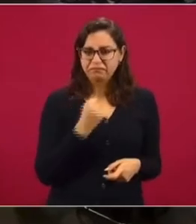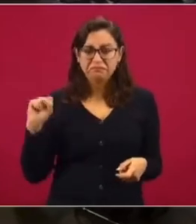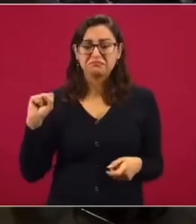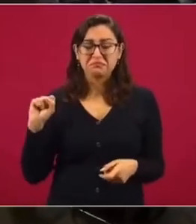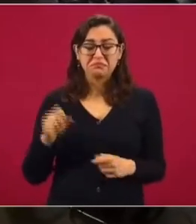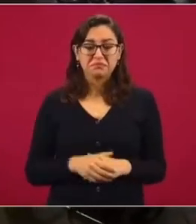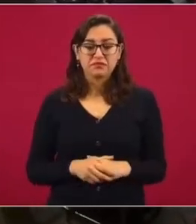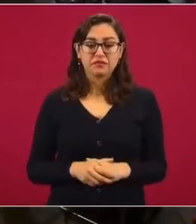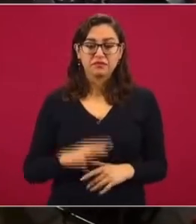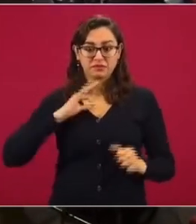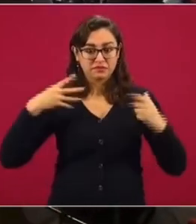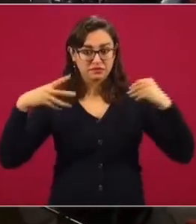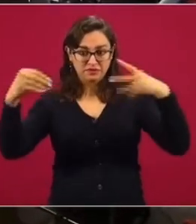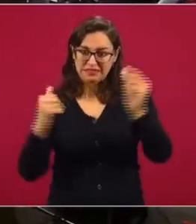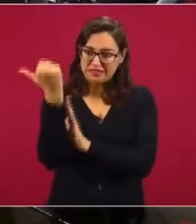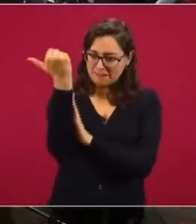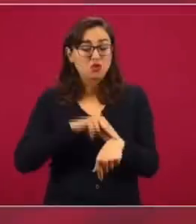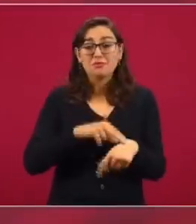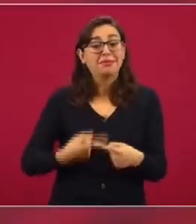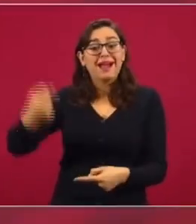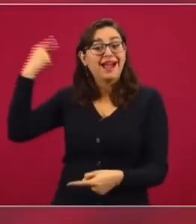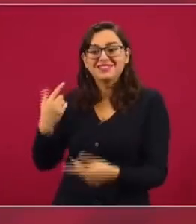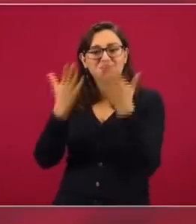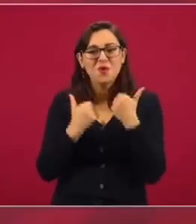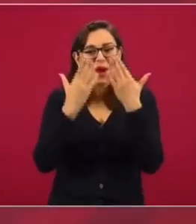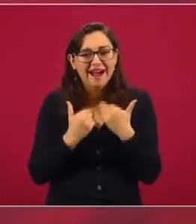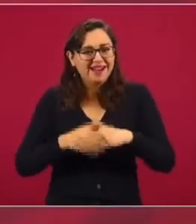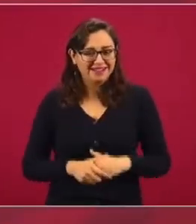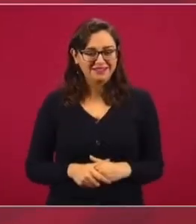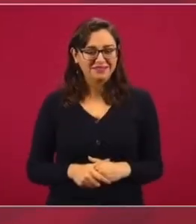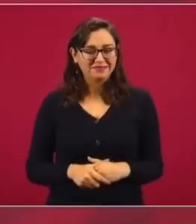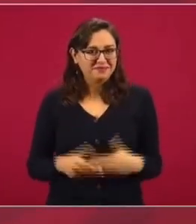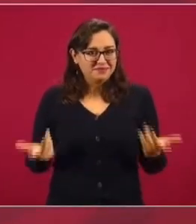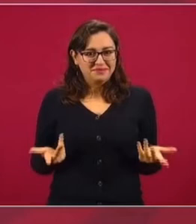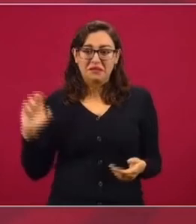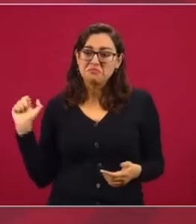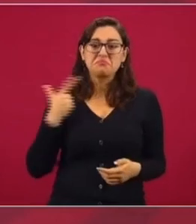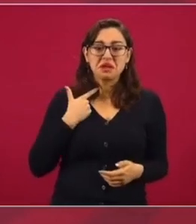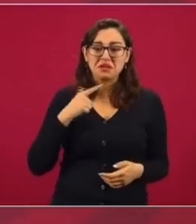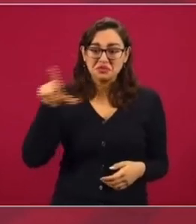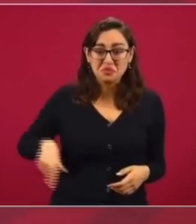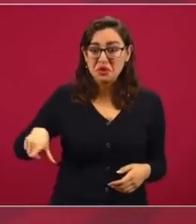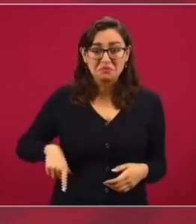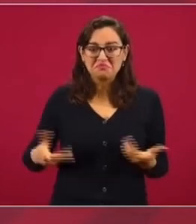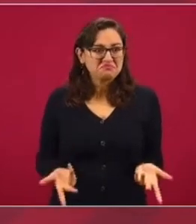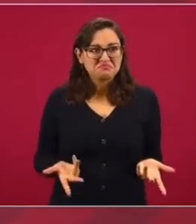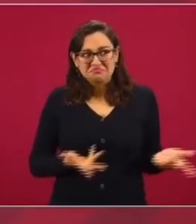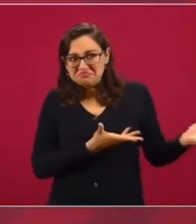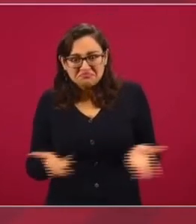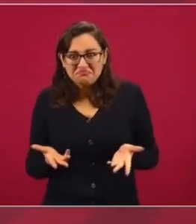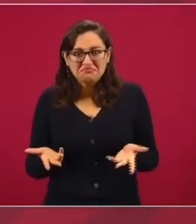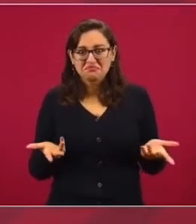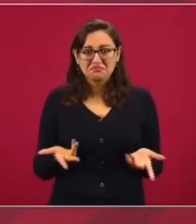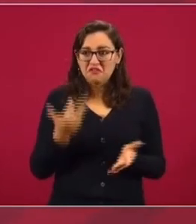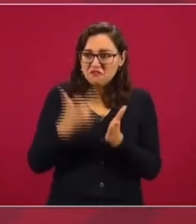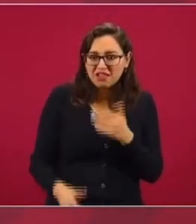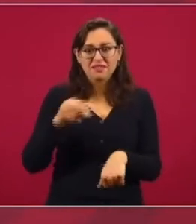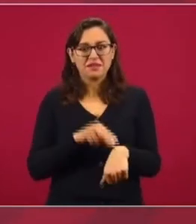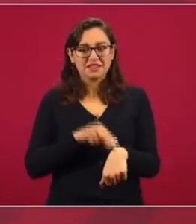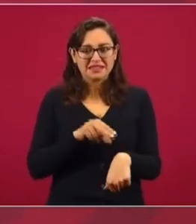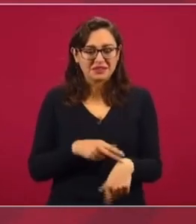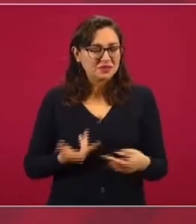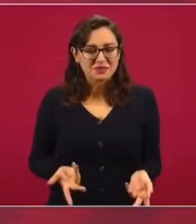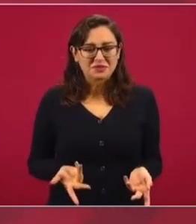disminuir el número de contagios. Porque heredamos un déficit de médicos en el país